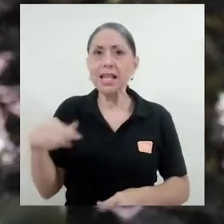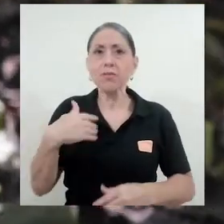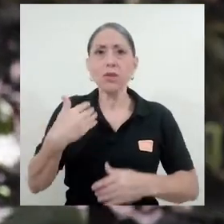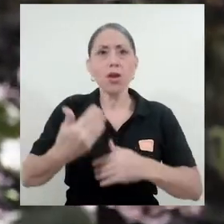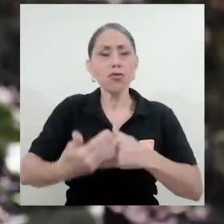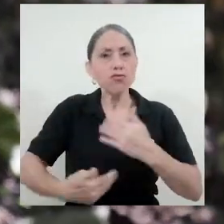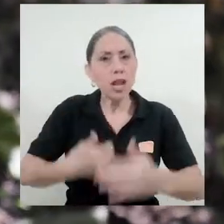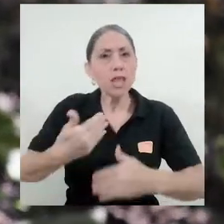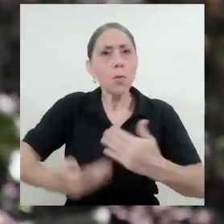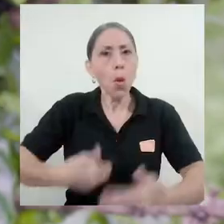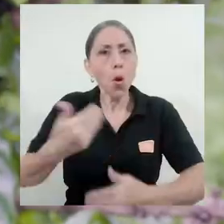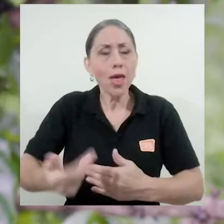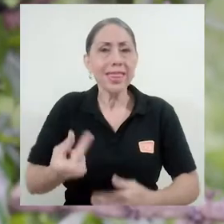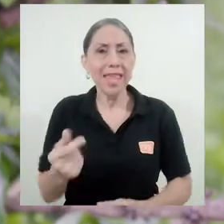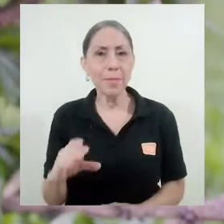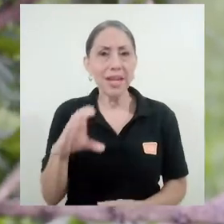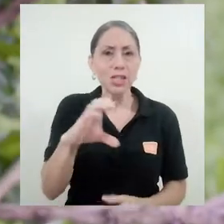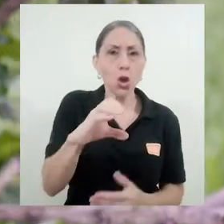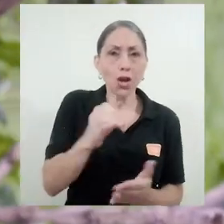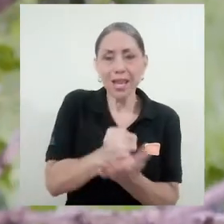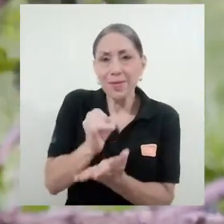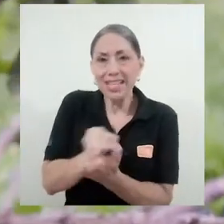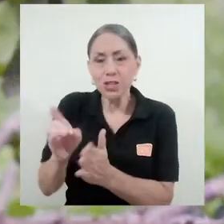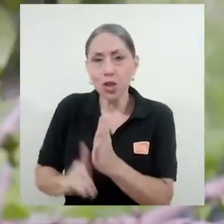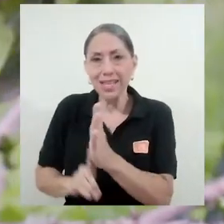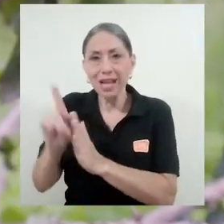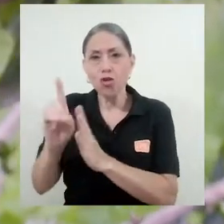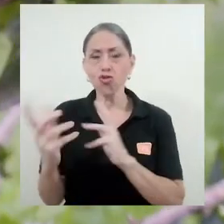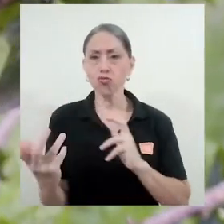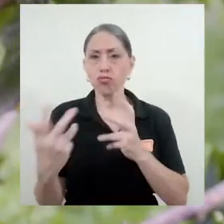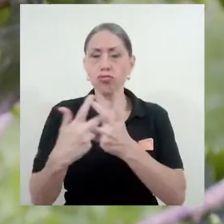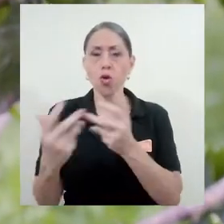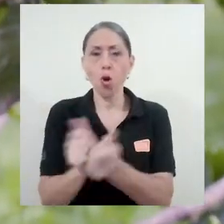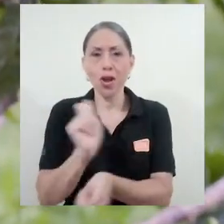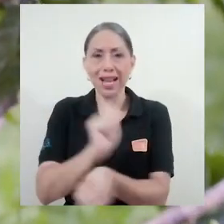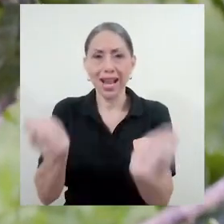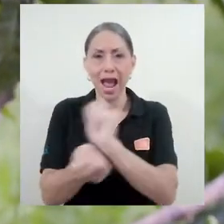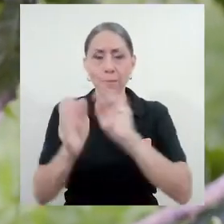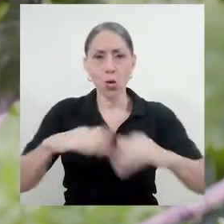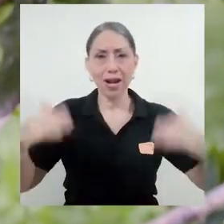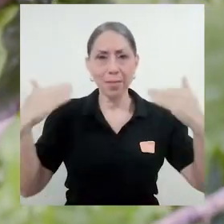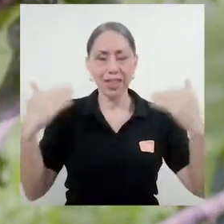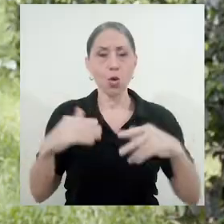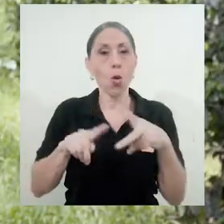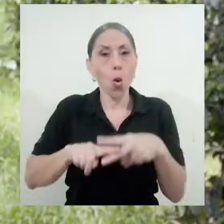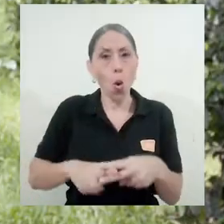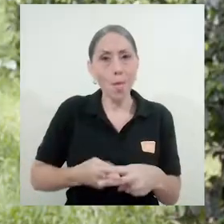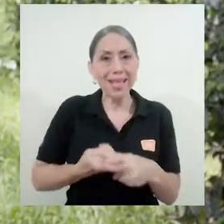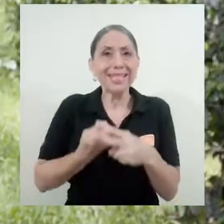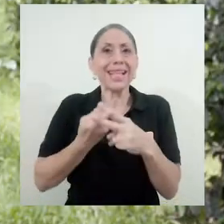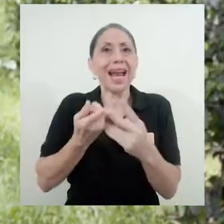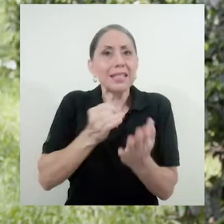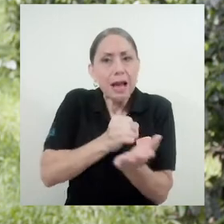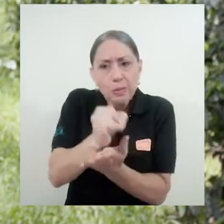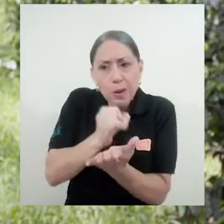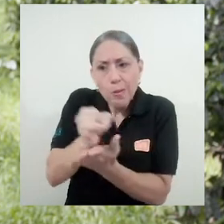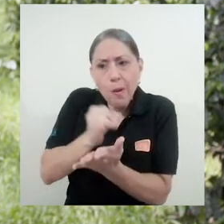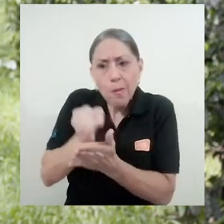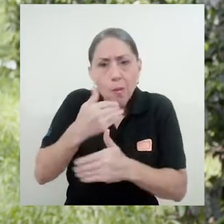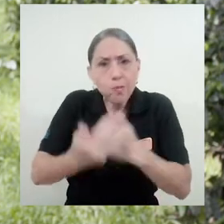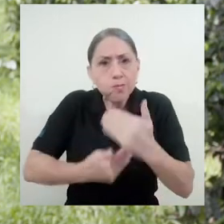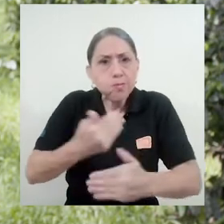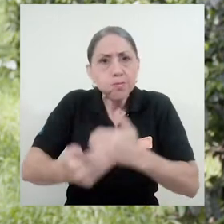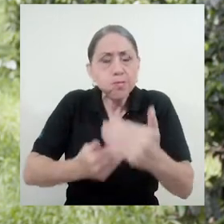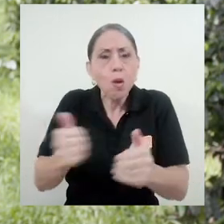ritmo de inversión, de investigación y desarrollo vaya de la mano con el con el tema del cambio climático. Comenzar a crear investigación